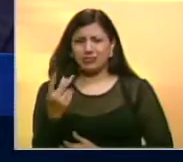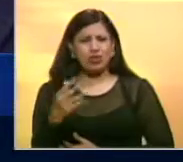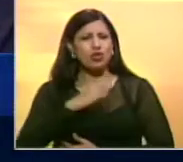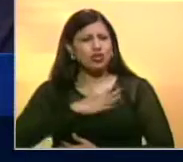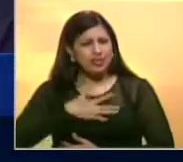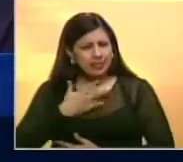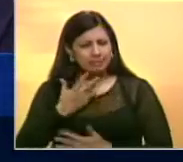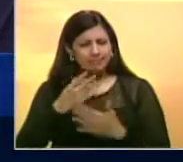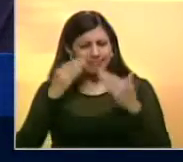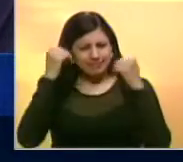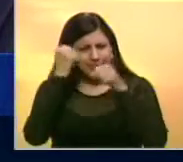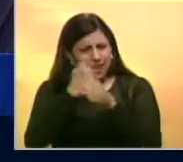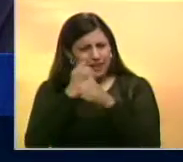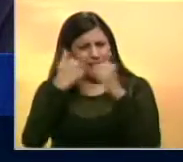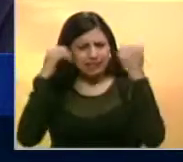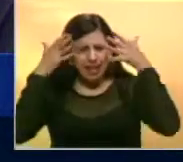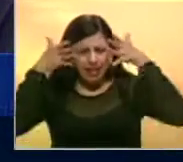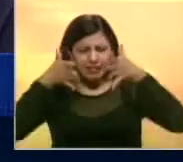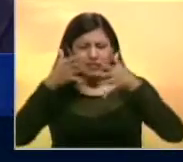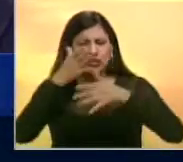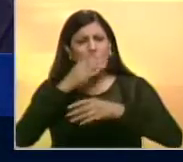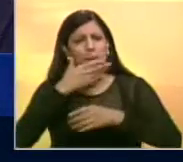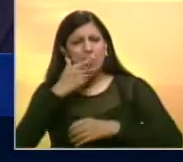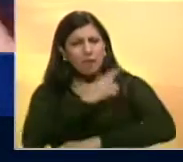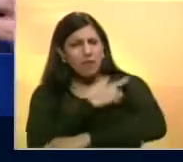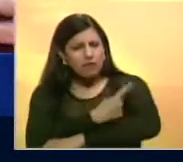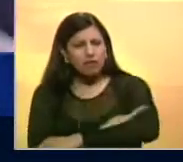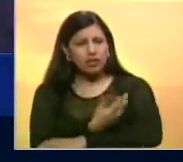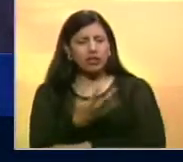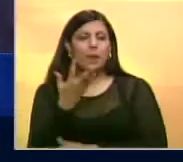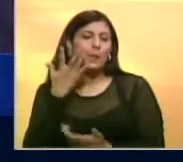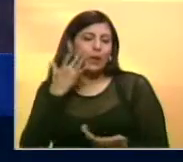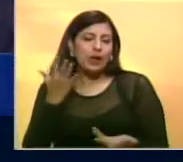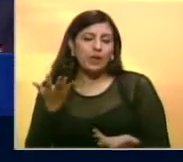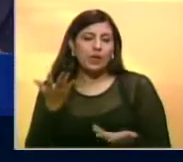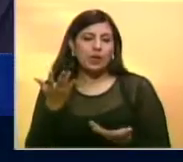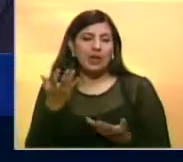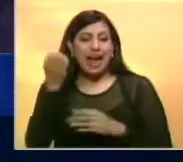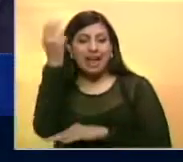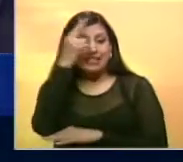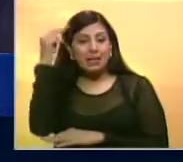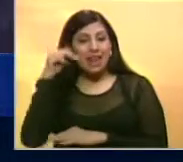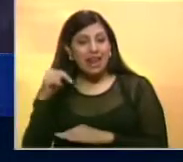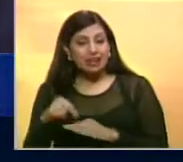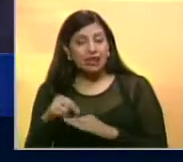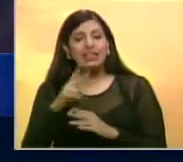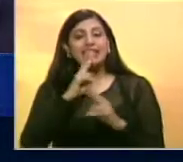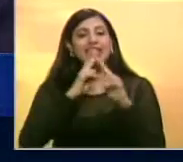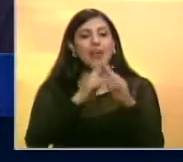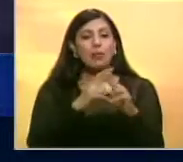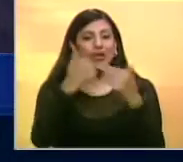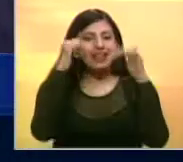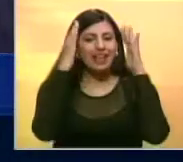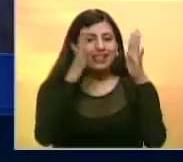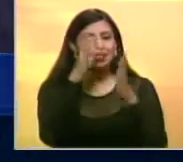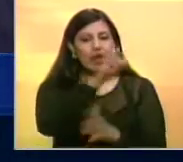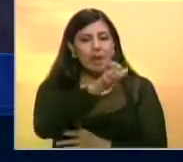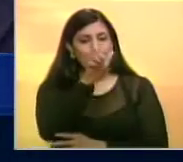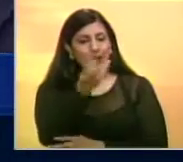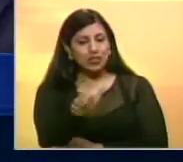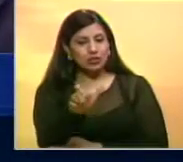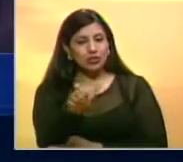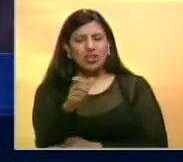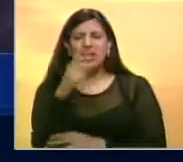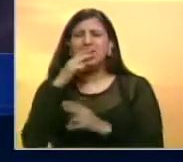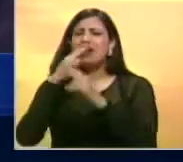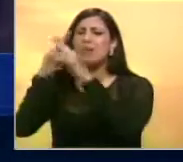sino en la construcción de poderes públicos mucho más fuertes, como en este caso una Asamblea Nacional que le responda directamente a la gente, que